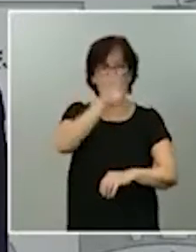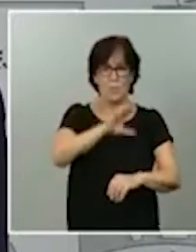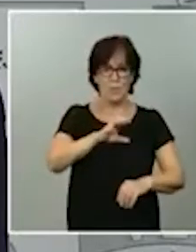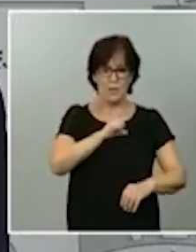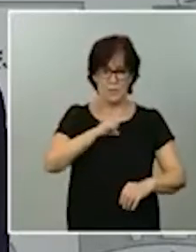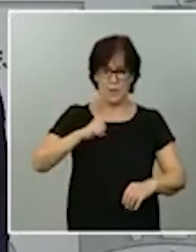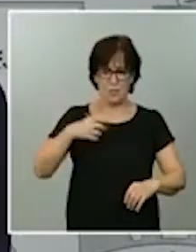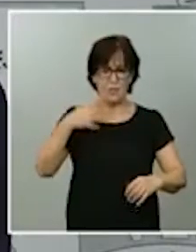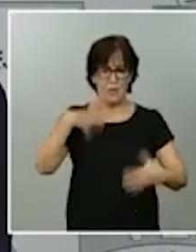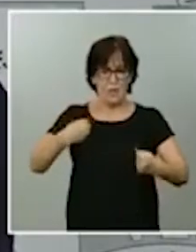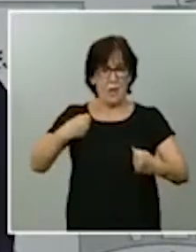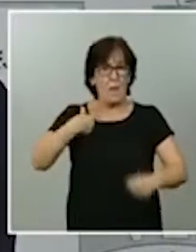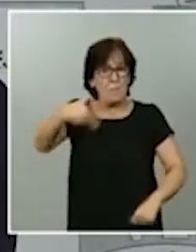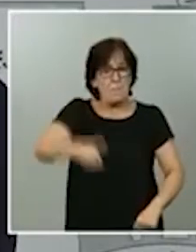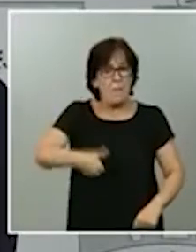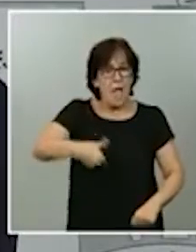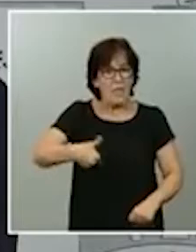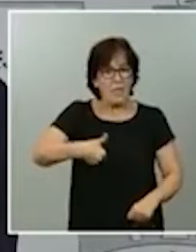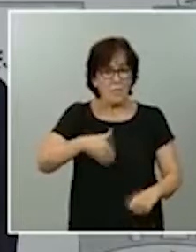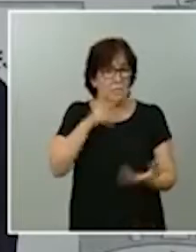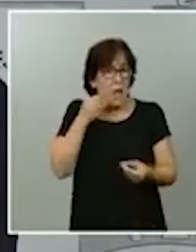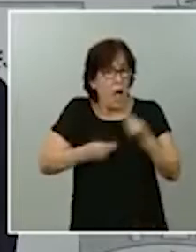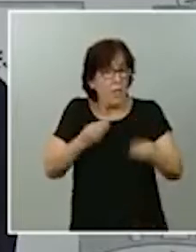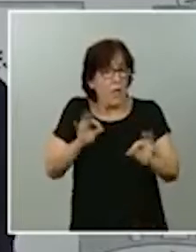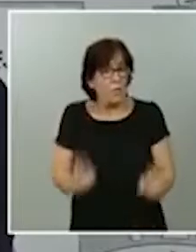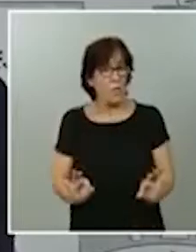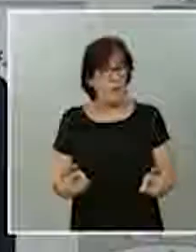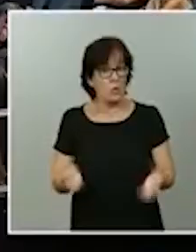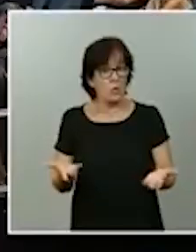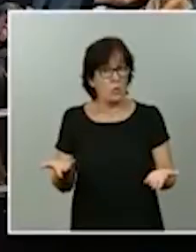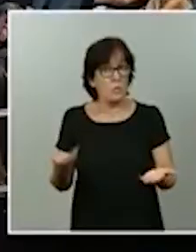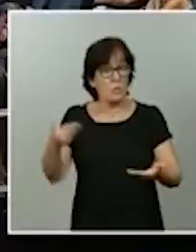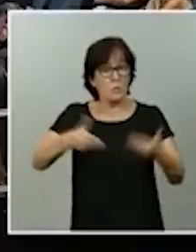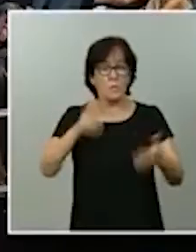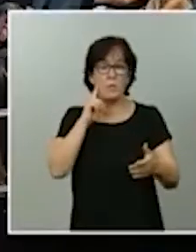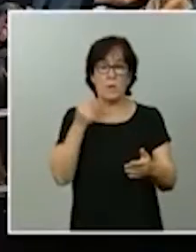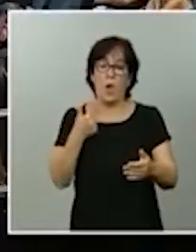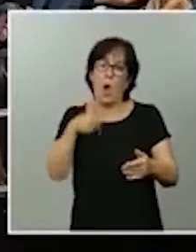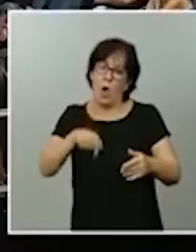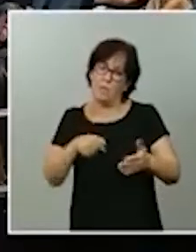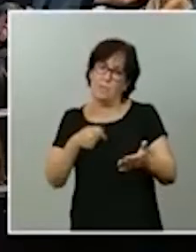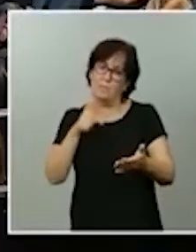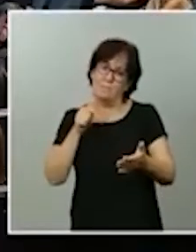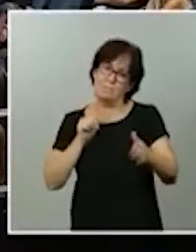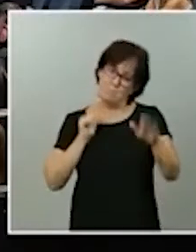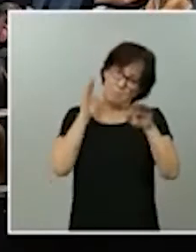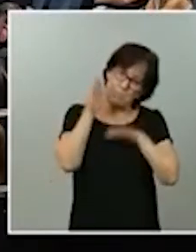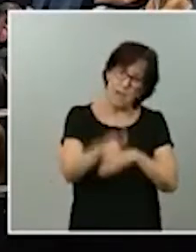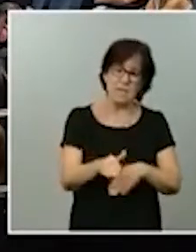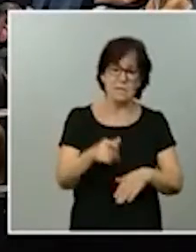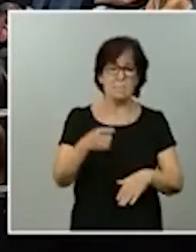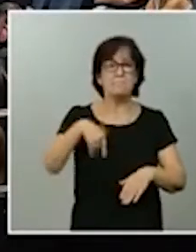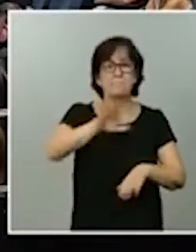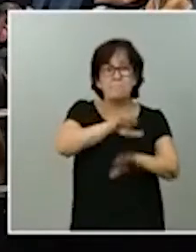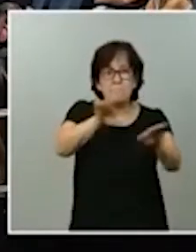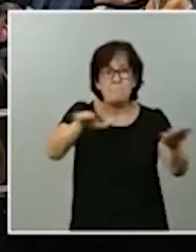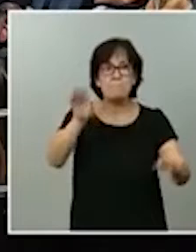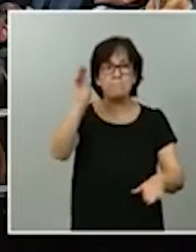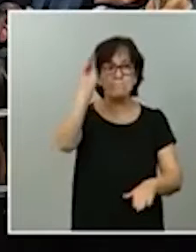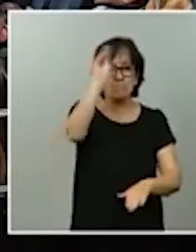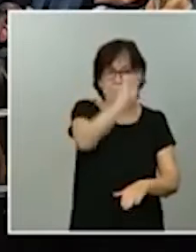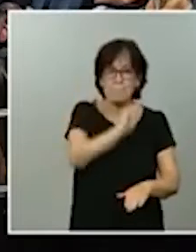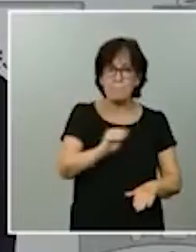comunidades autónomas. Y es lo que estamos haciendo. Damos un paso hoy más. Decimos, señores, señoras, a los